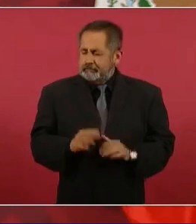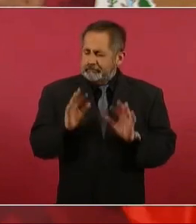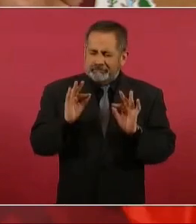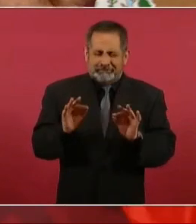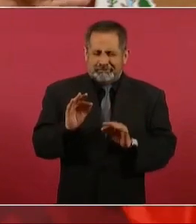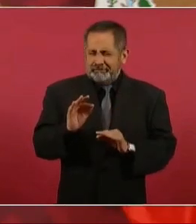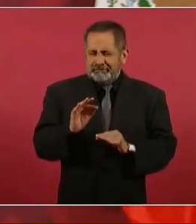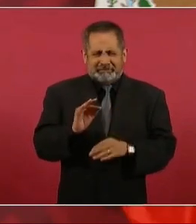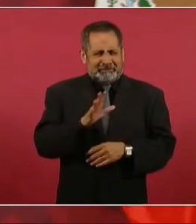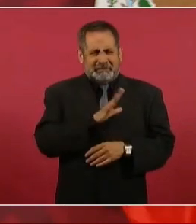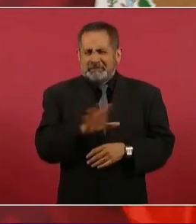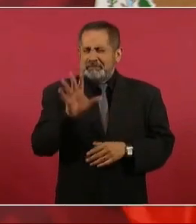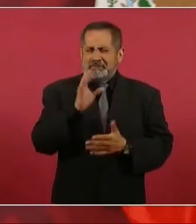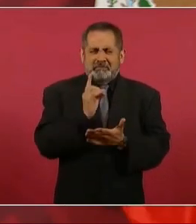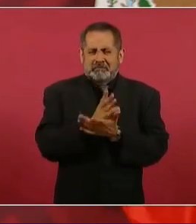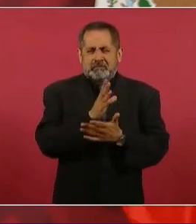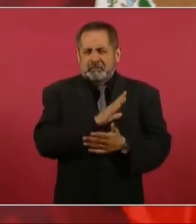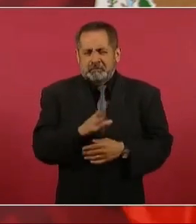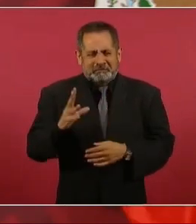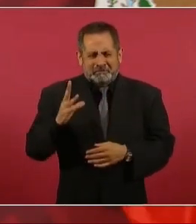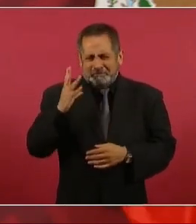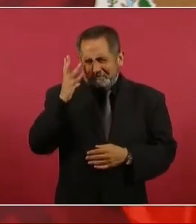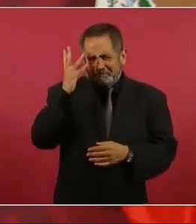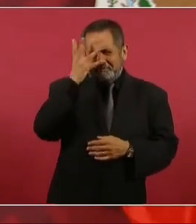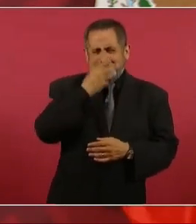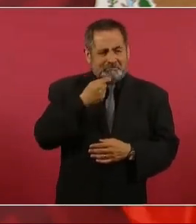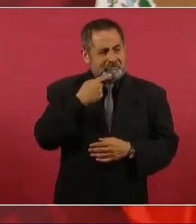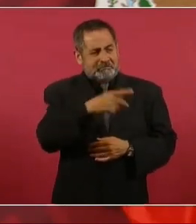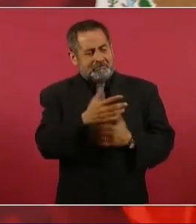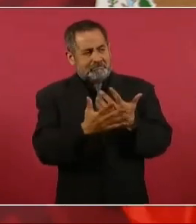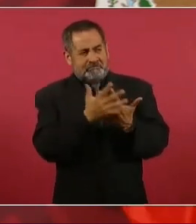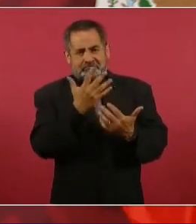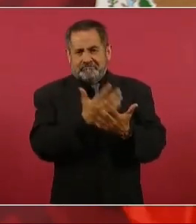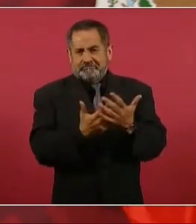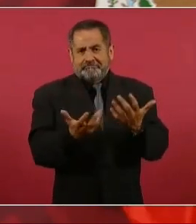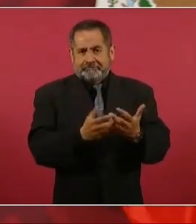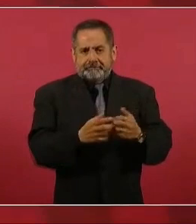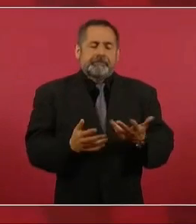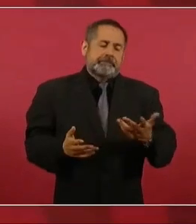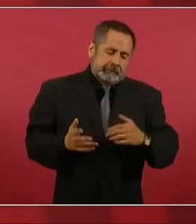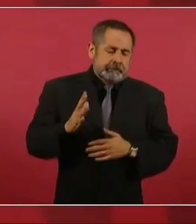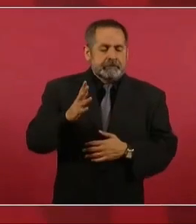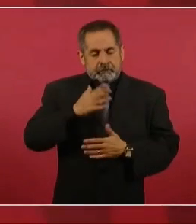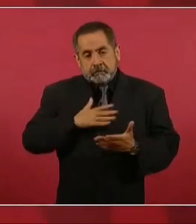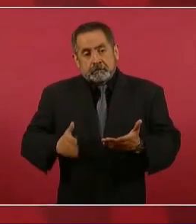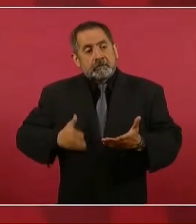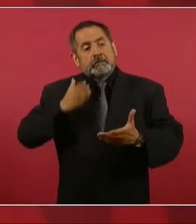espléndido. Entonces, vamos allá